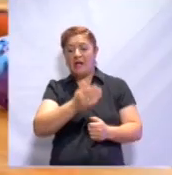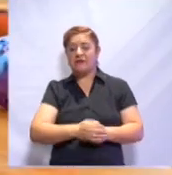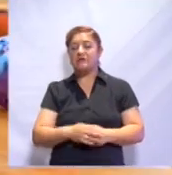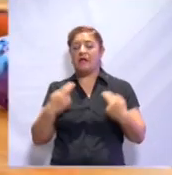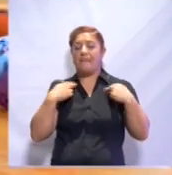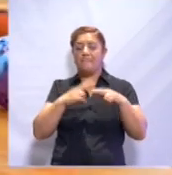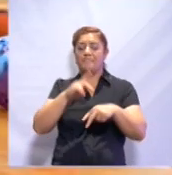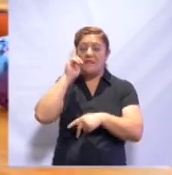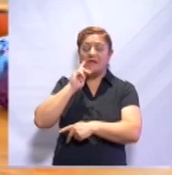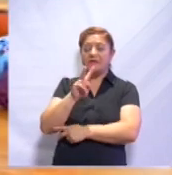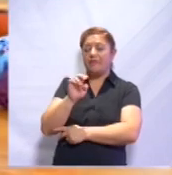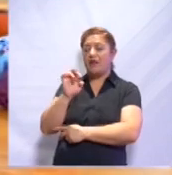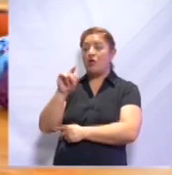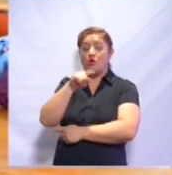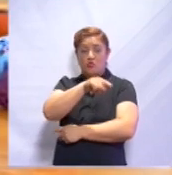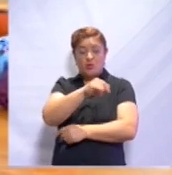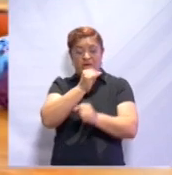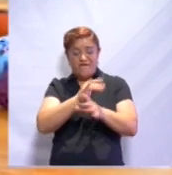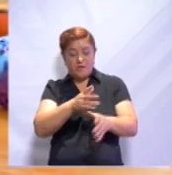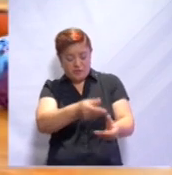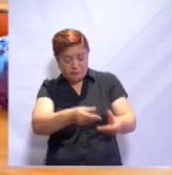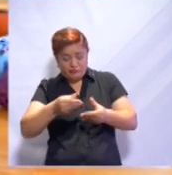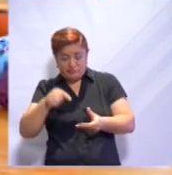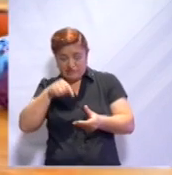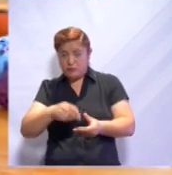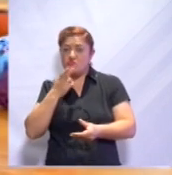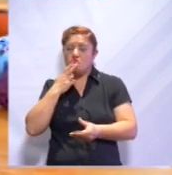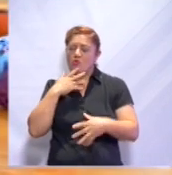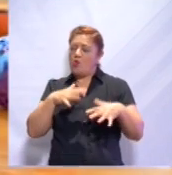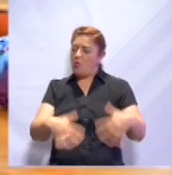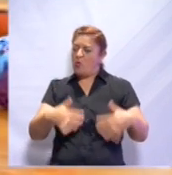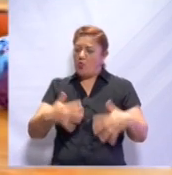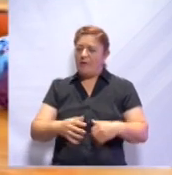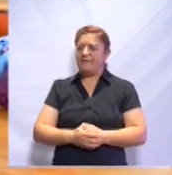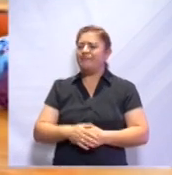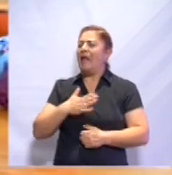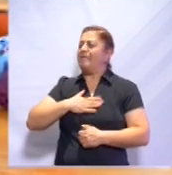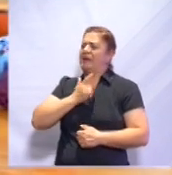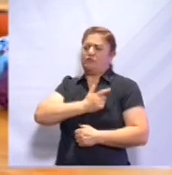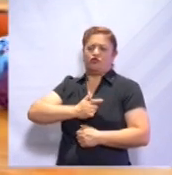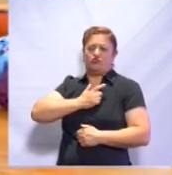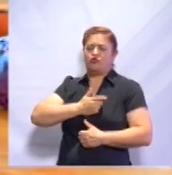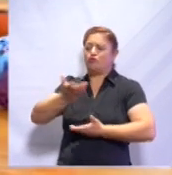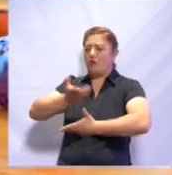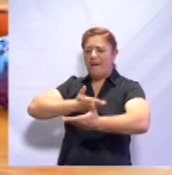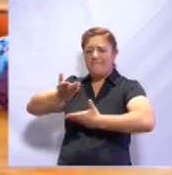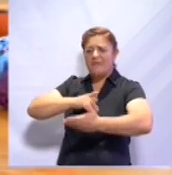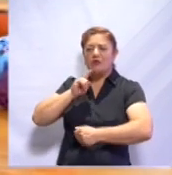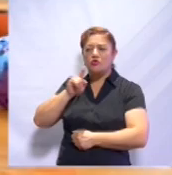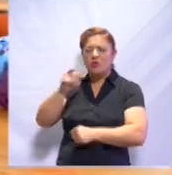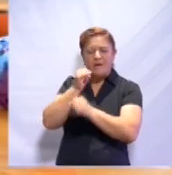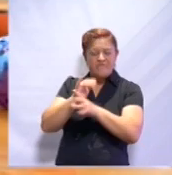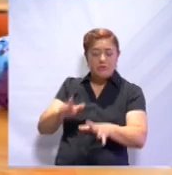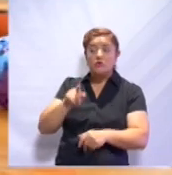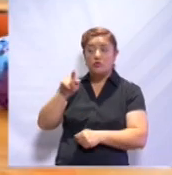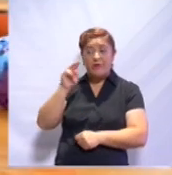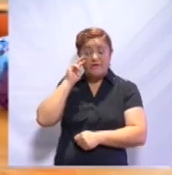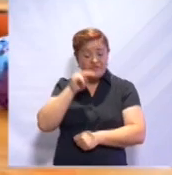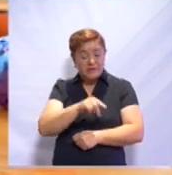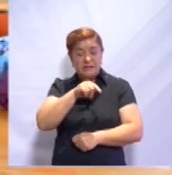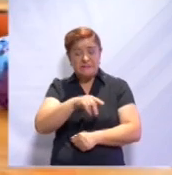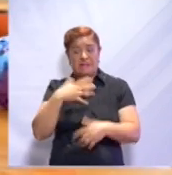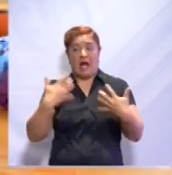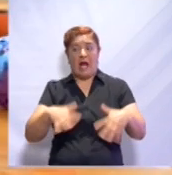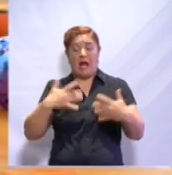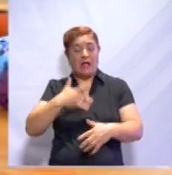información que me has dado ha sido muy útil. Me dio mucho gusto compartir contigo esta información. Como verás, es un gran reto